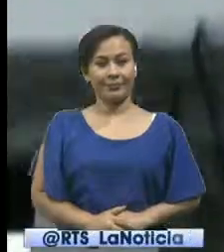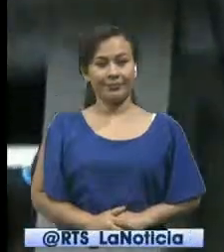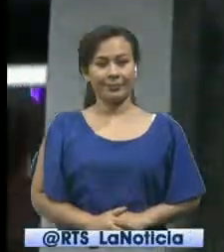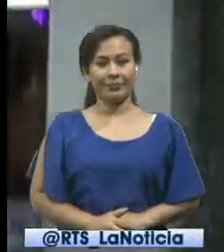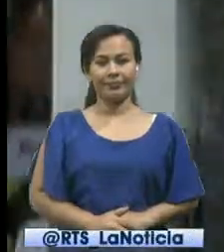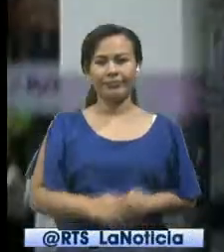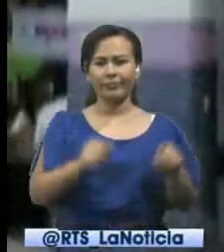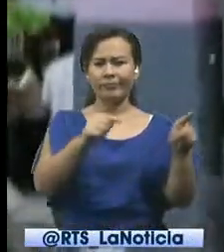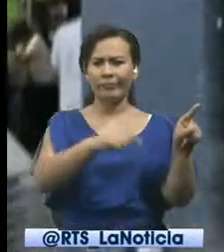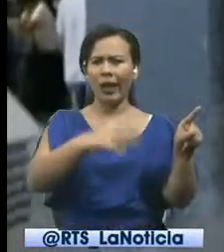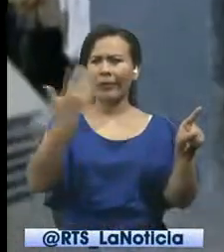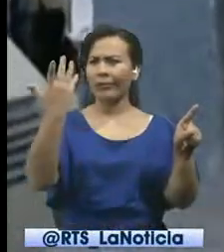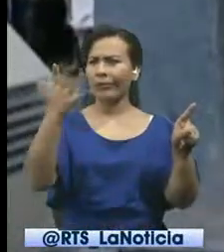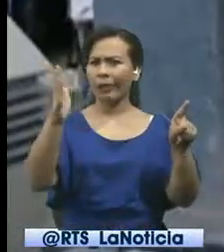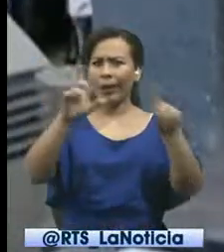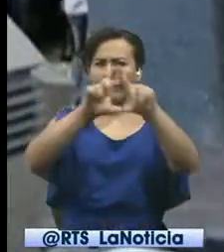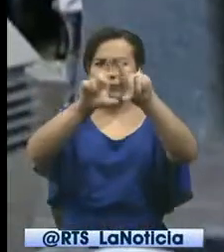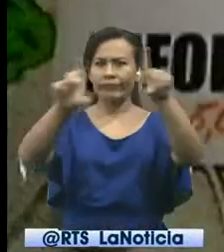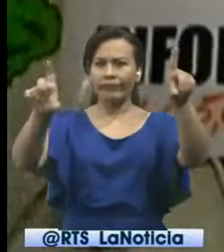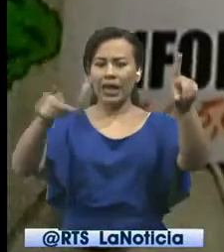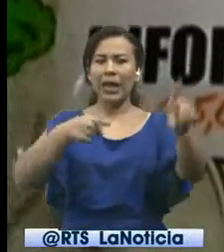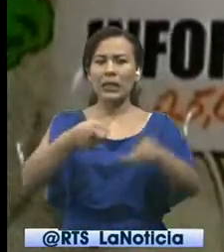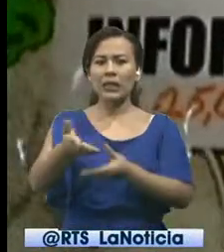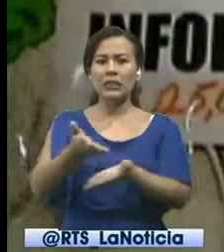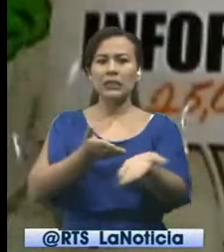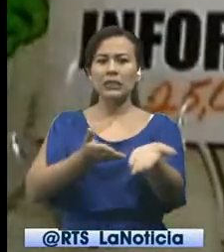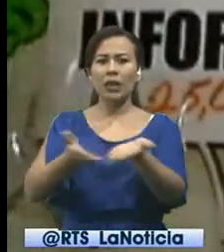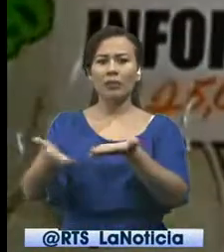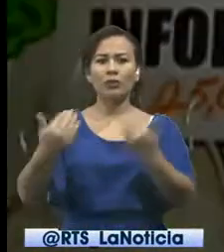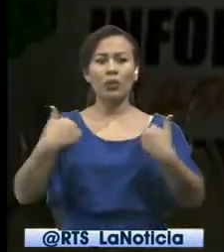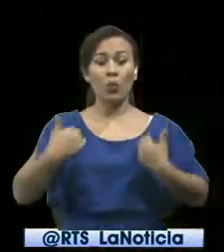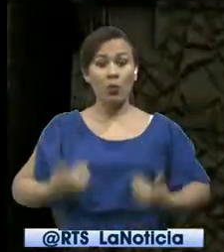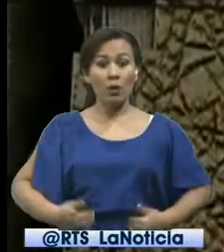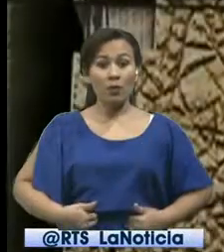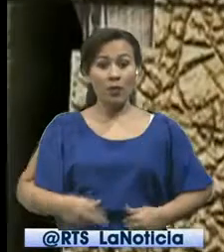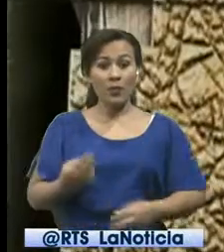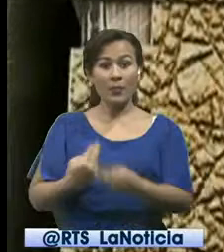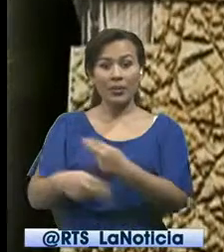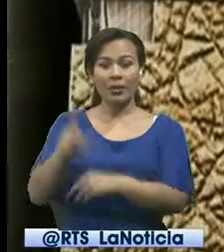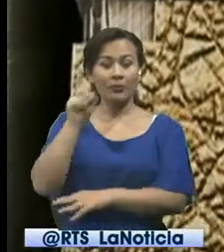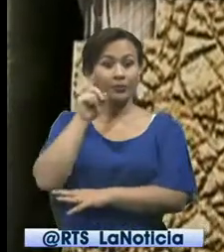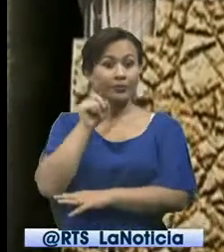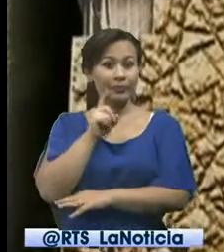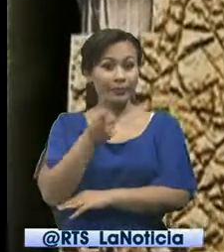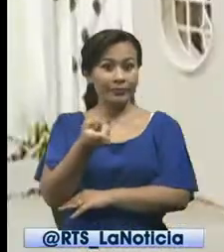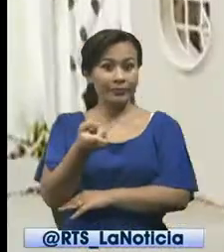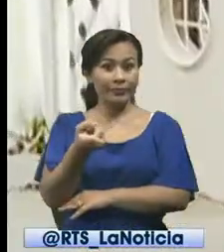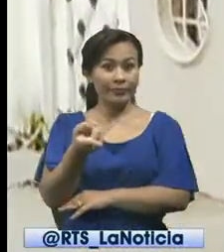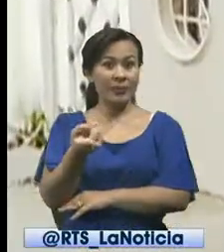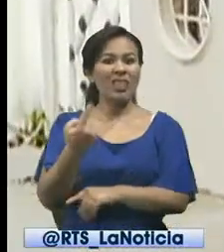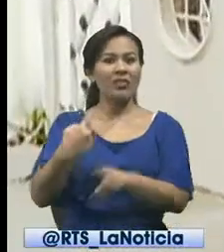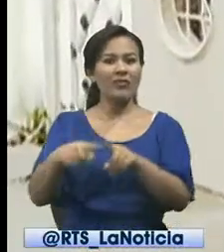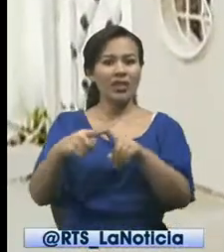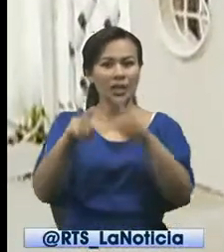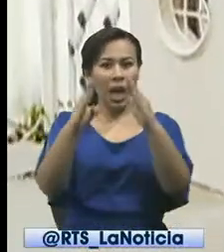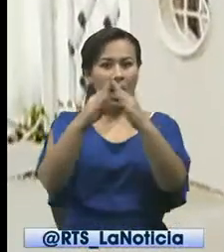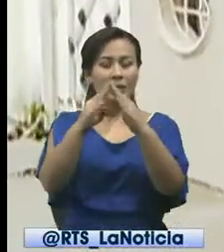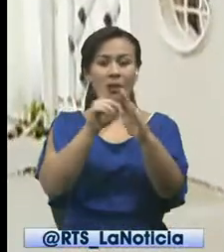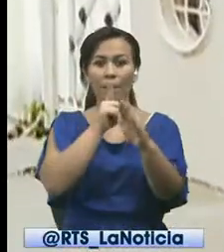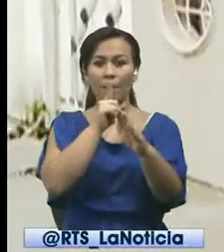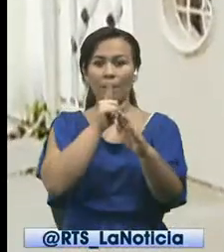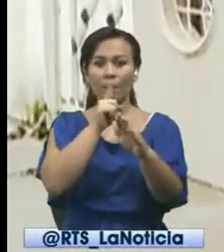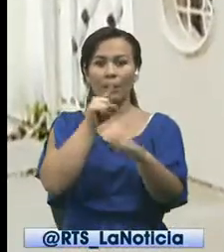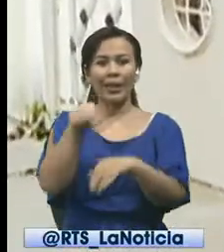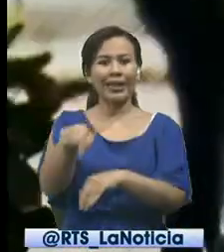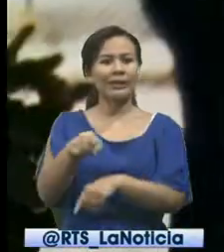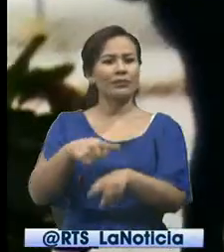No hay ningún letrero que advierta servicio corporal alguno. Es una casa más entre varias que se encuentran en una ciudadela